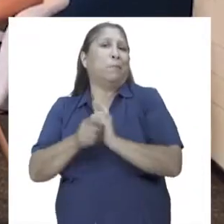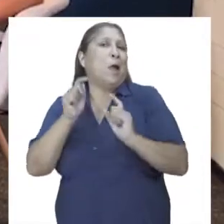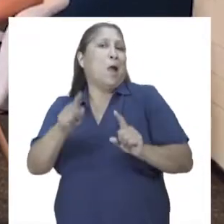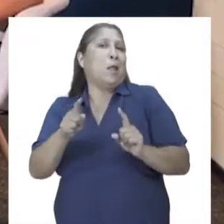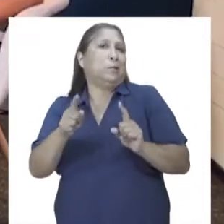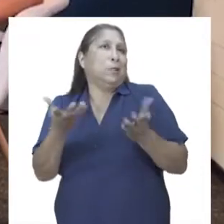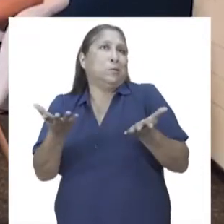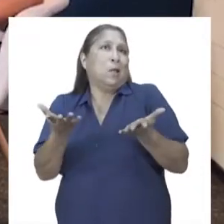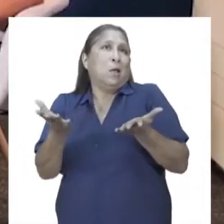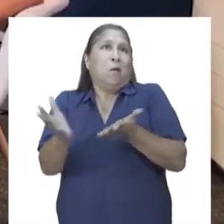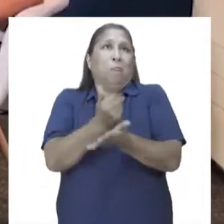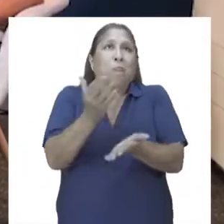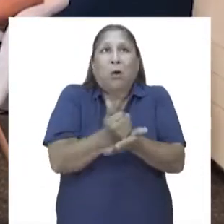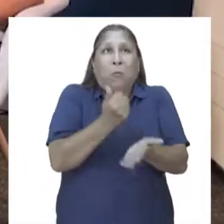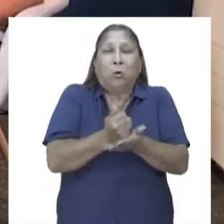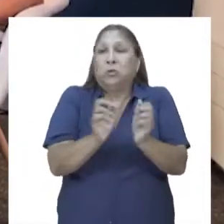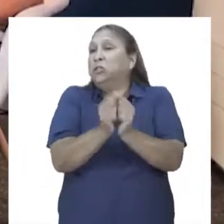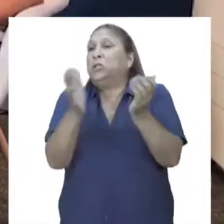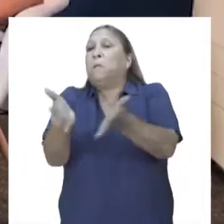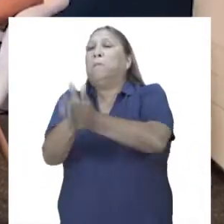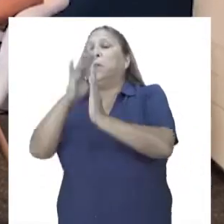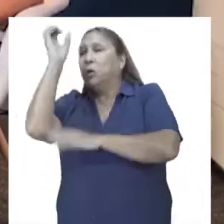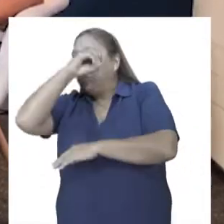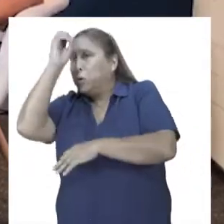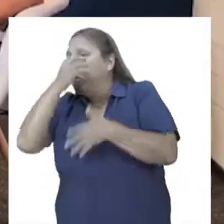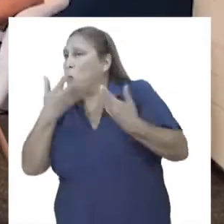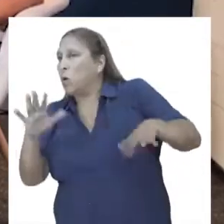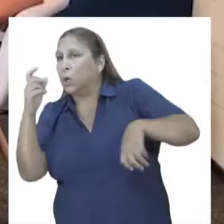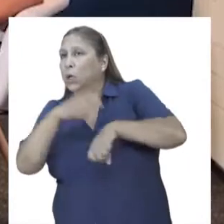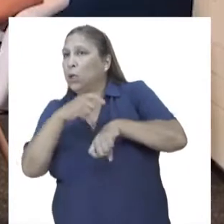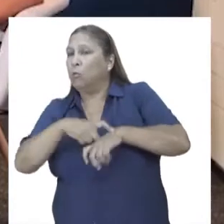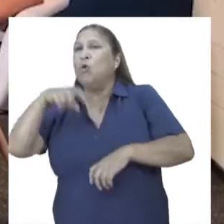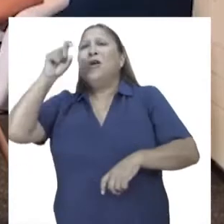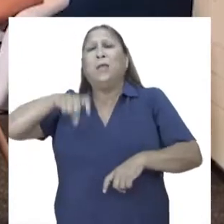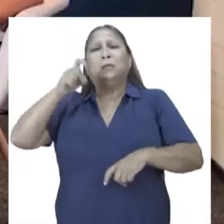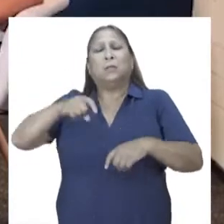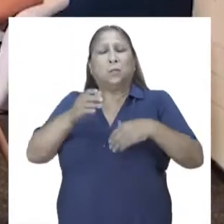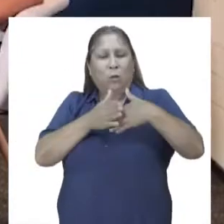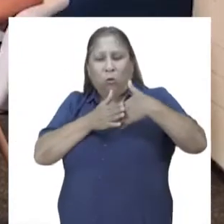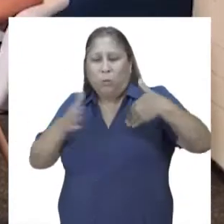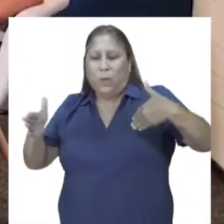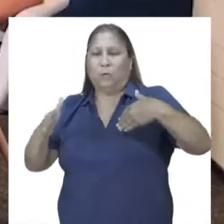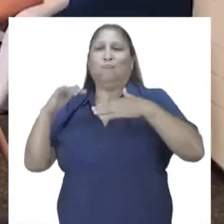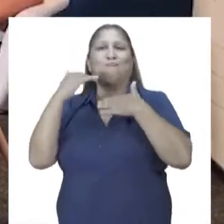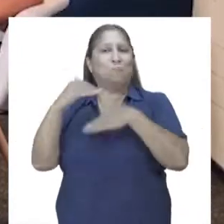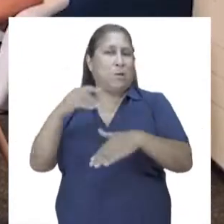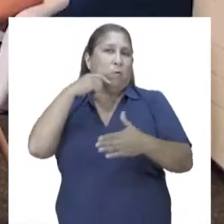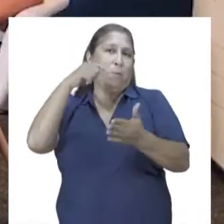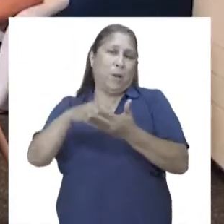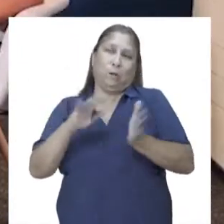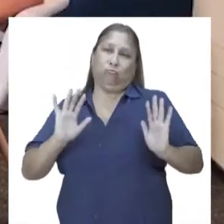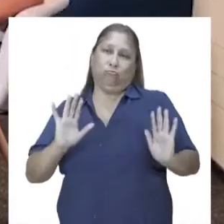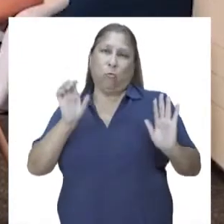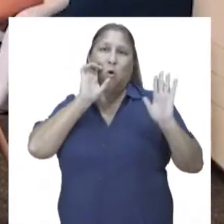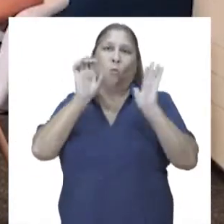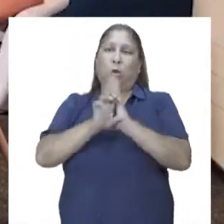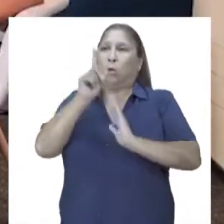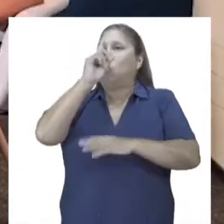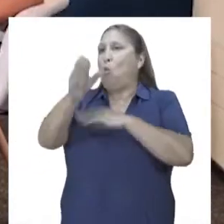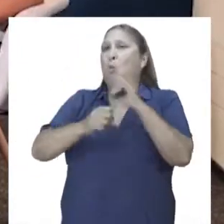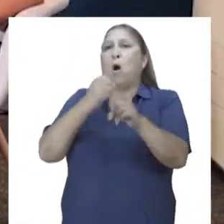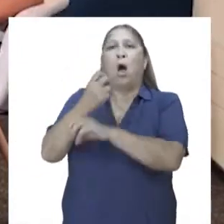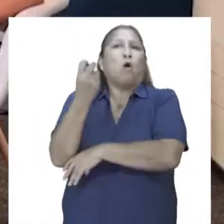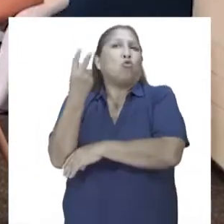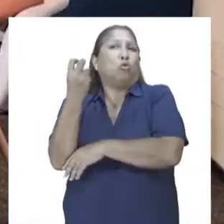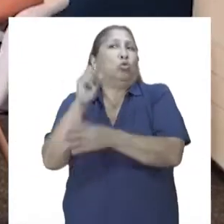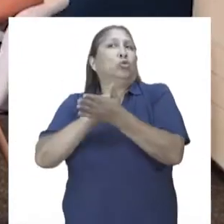tarifas de manera inopinada o en cualquier momento, sino que tiene que haber un plazo mínimo para esto. Por ejemplo, un año o 12